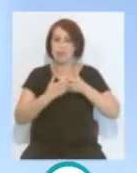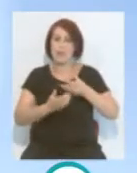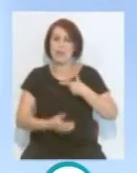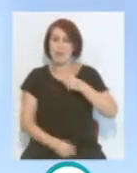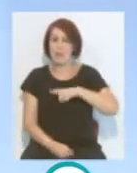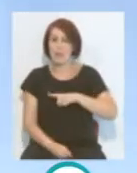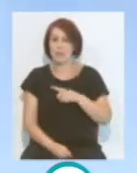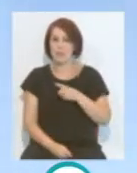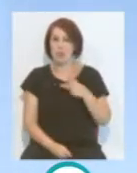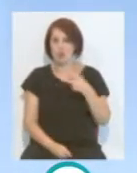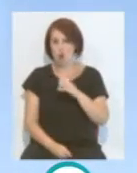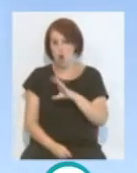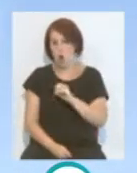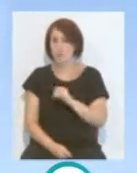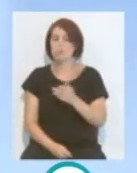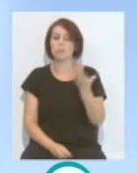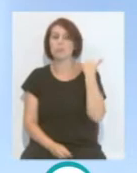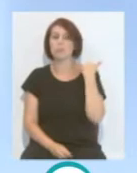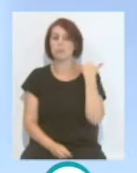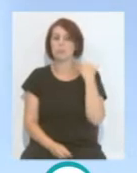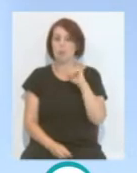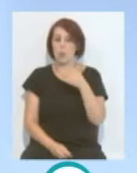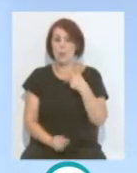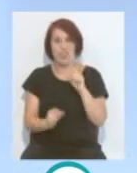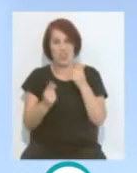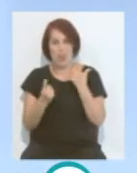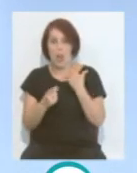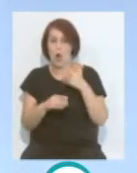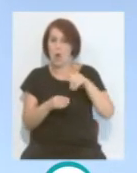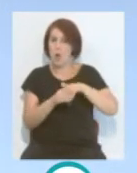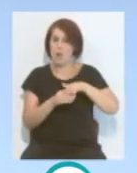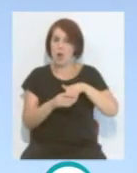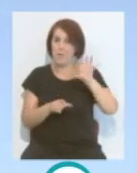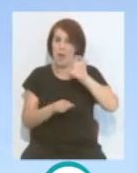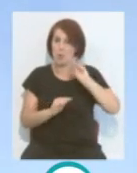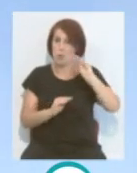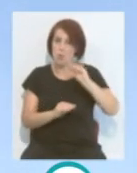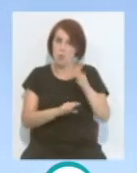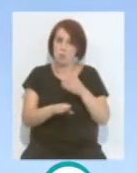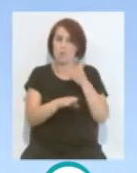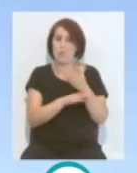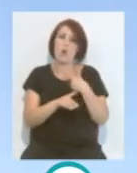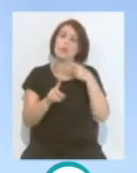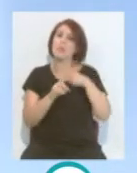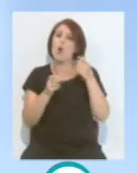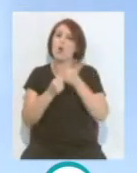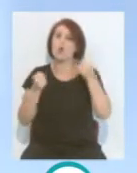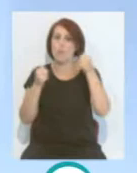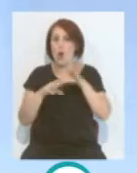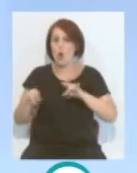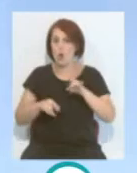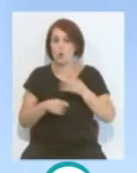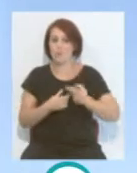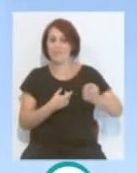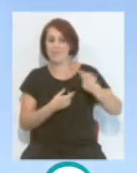al Chocolofano, que ayer el club confirmaba que ha sido convocado con Honduras para disputar la Copa Oro y no se incorporará hasta